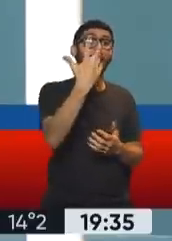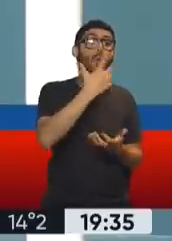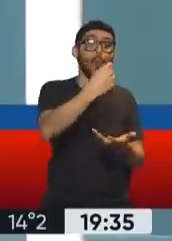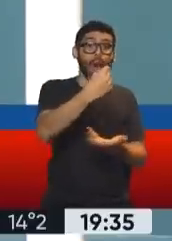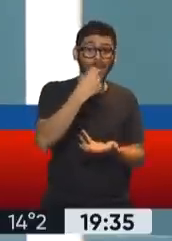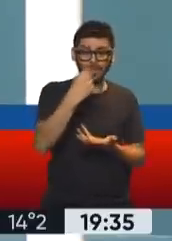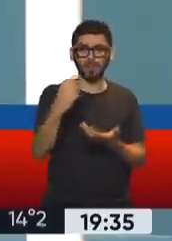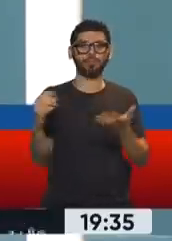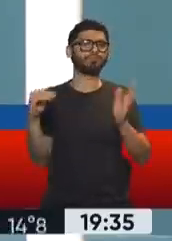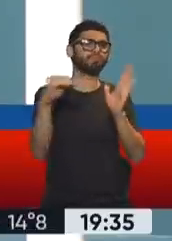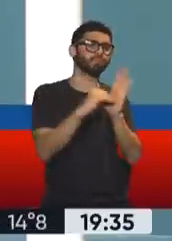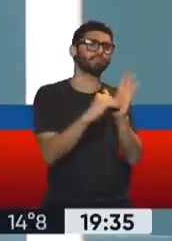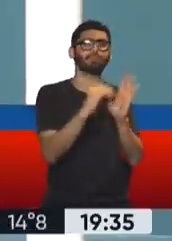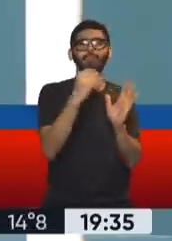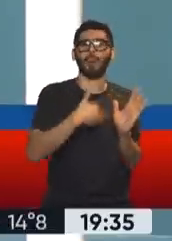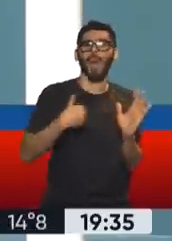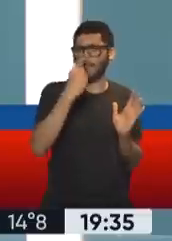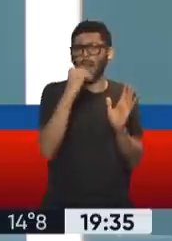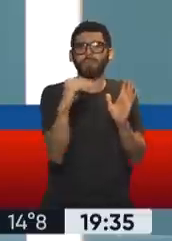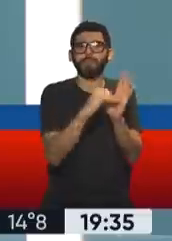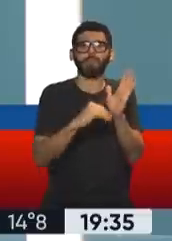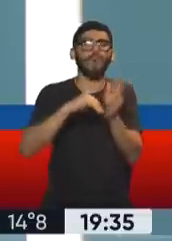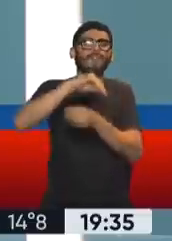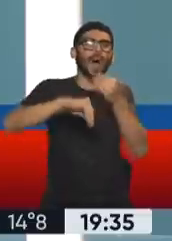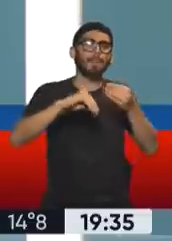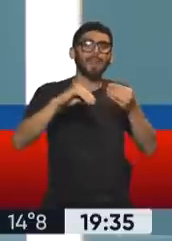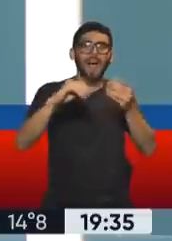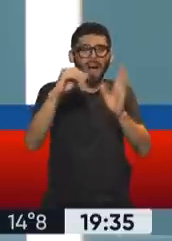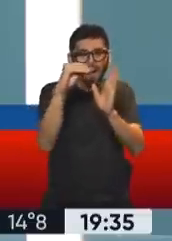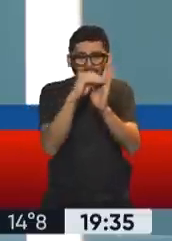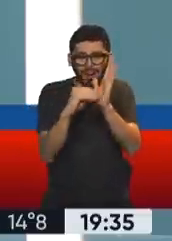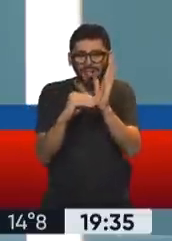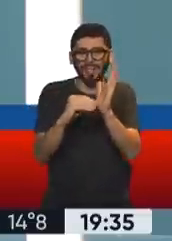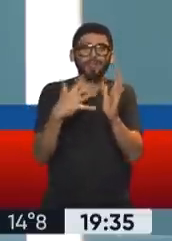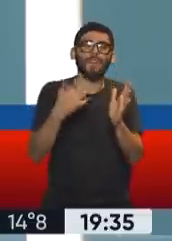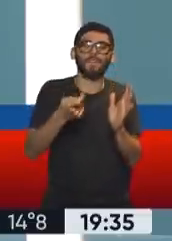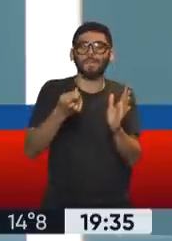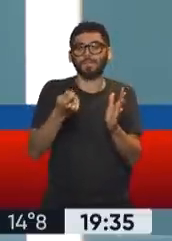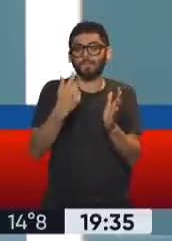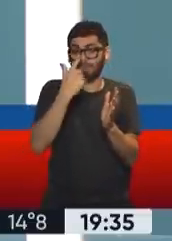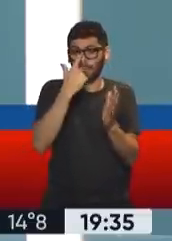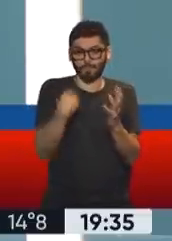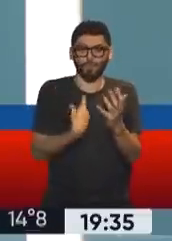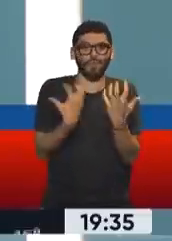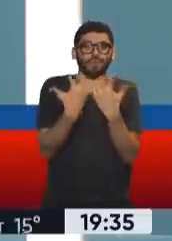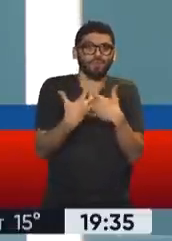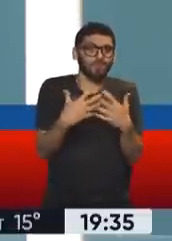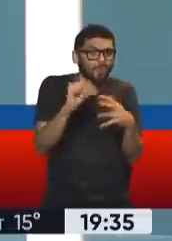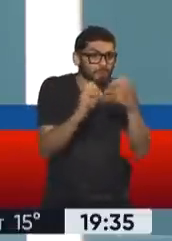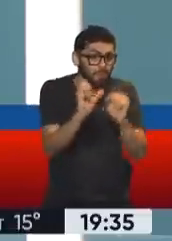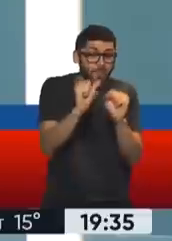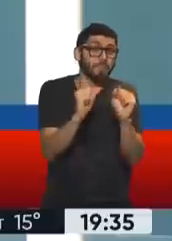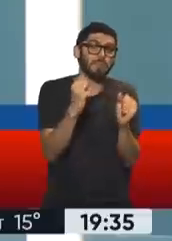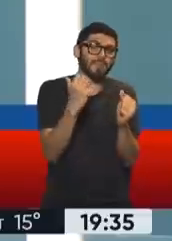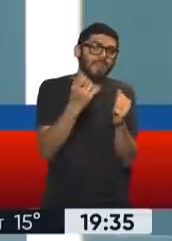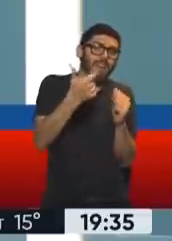cargados con su mamá, con su papá, están los vínculos hechos, los grupos familiares son bastante fáciles de encontrar dentro de nuestra plataforma. Pero